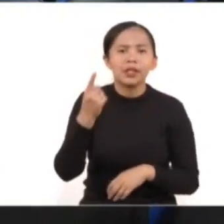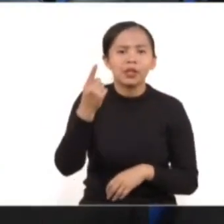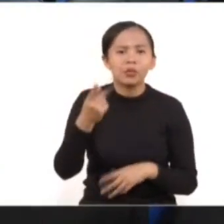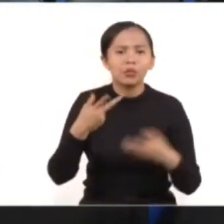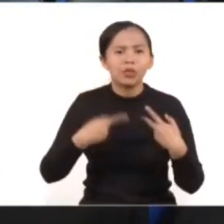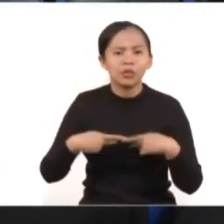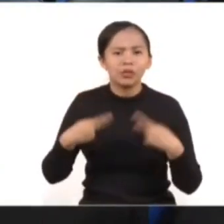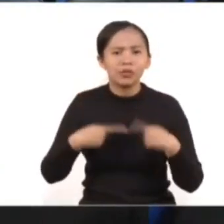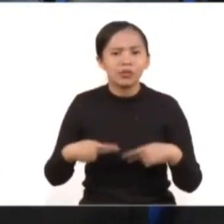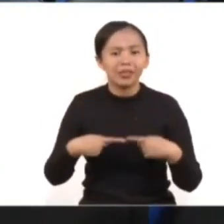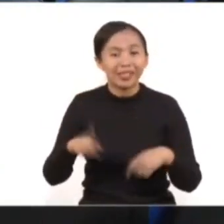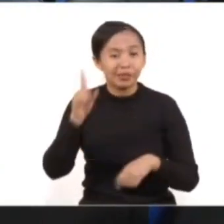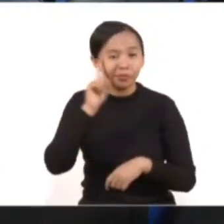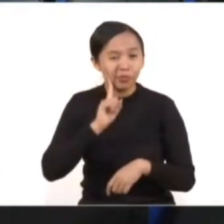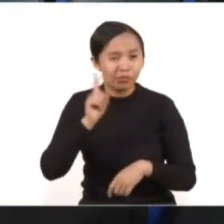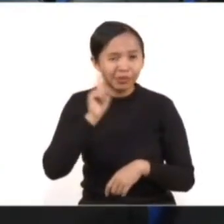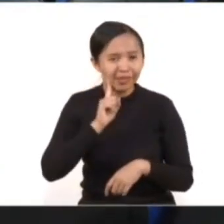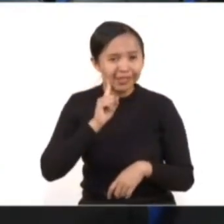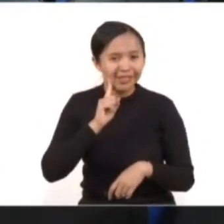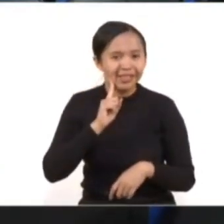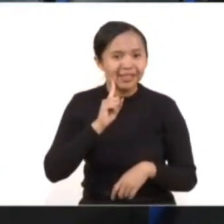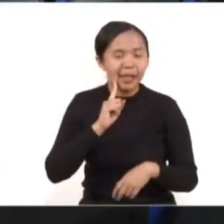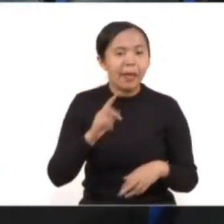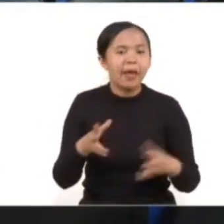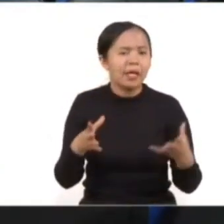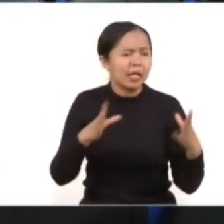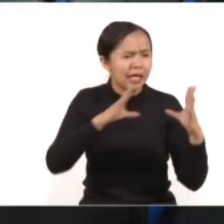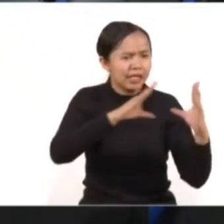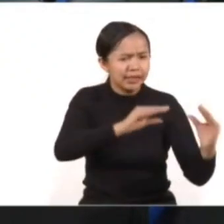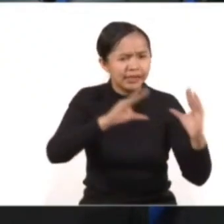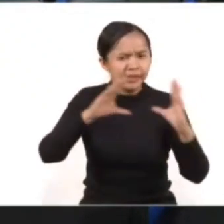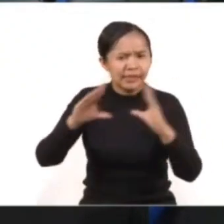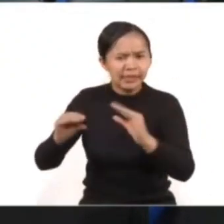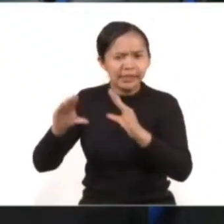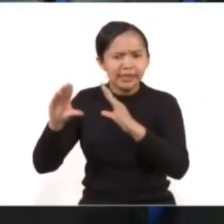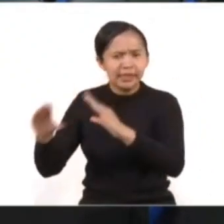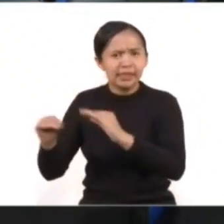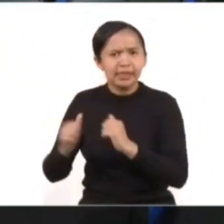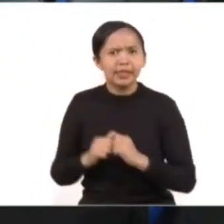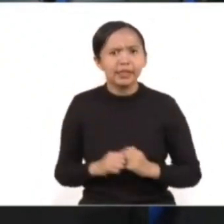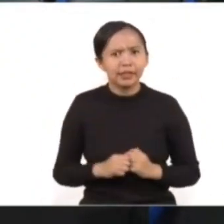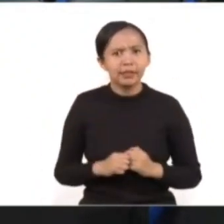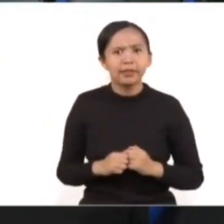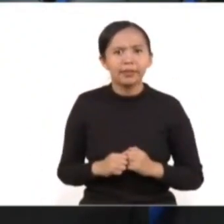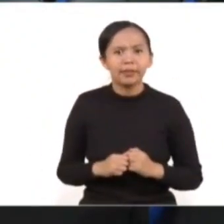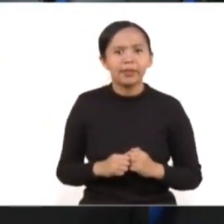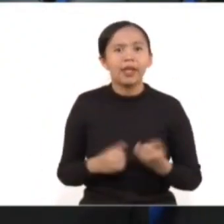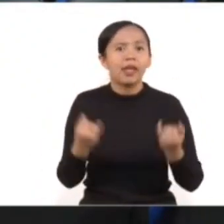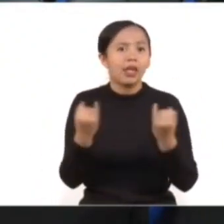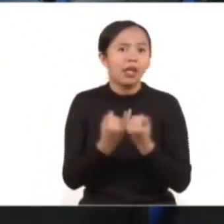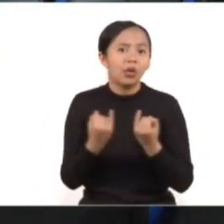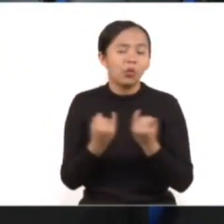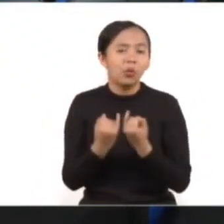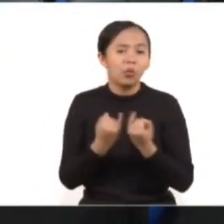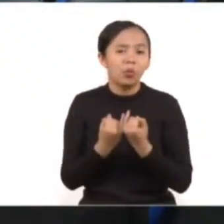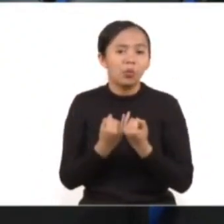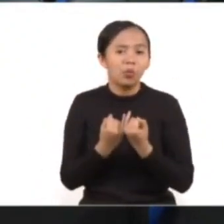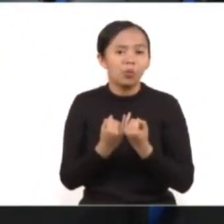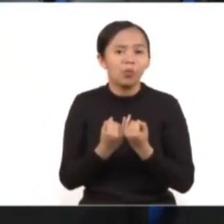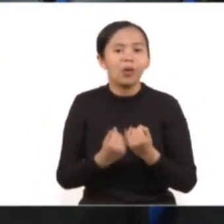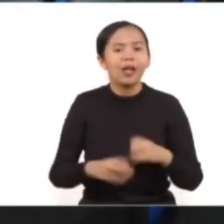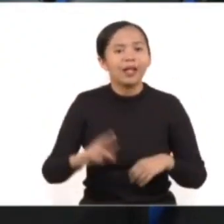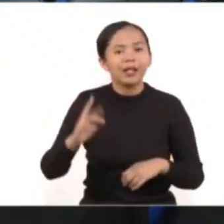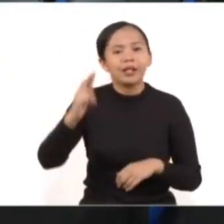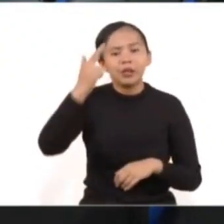de representatividad de mujeres que imparten materias, instruyen, capacitan y que además imparten su cátedra con